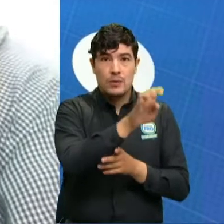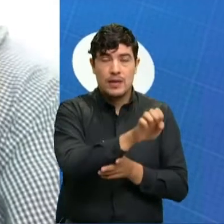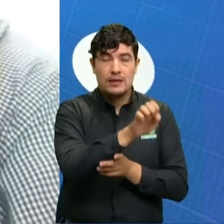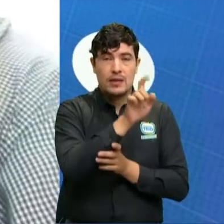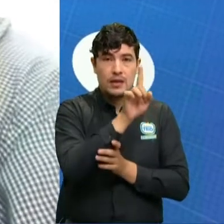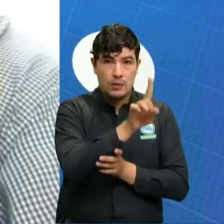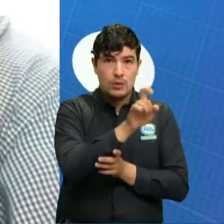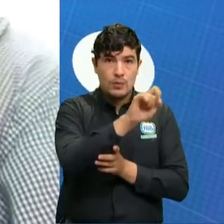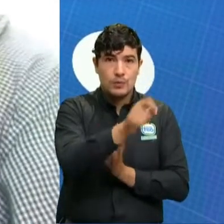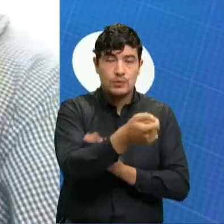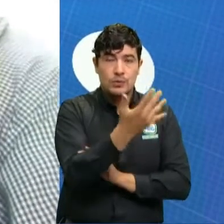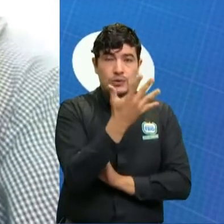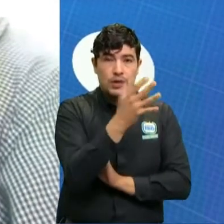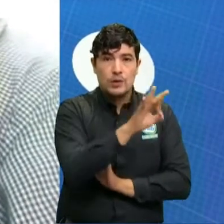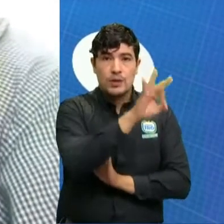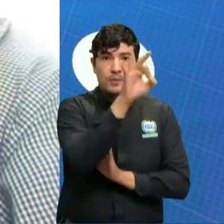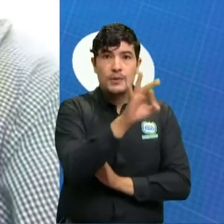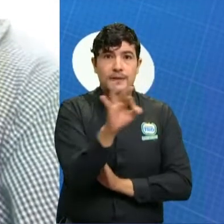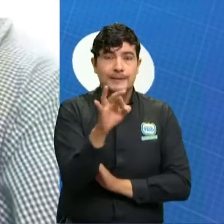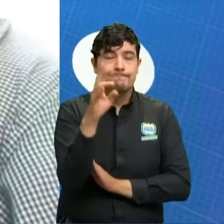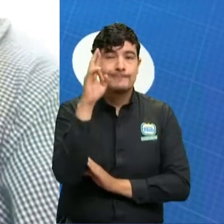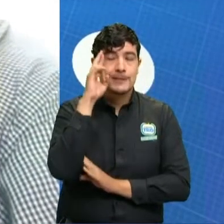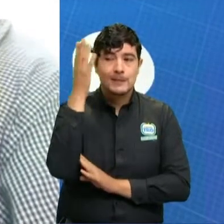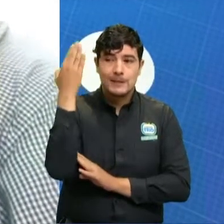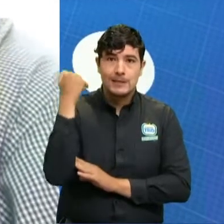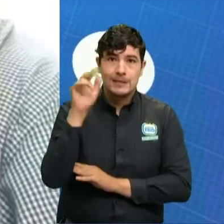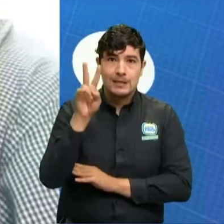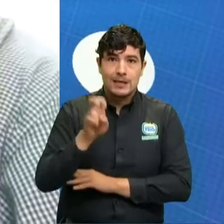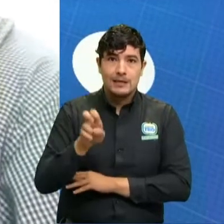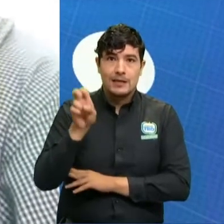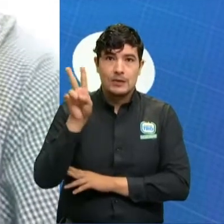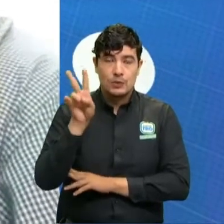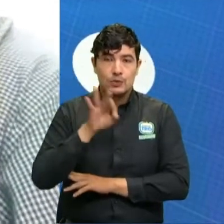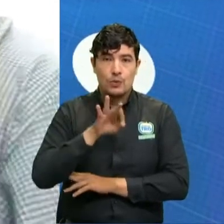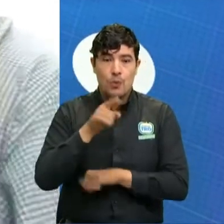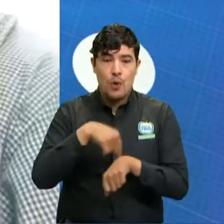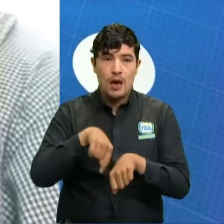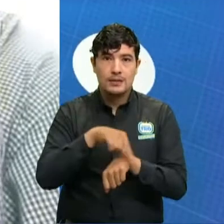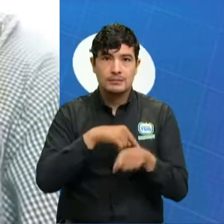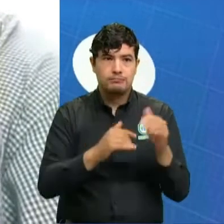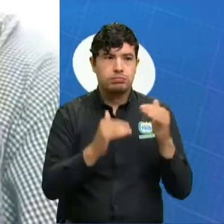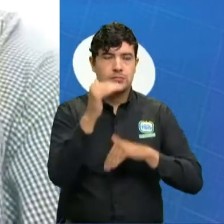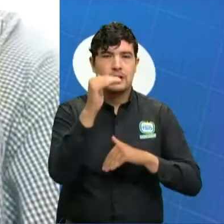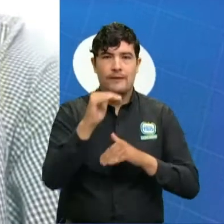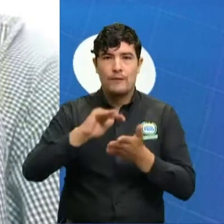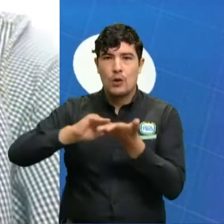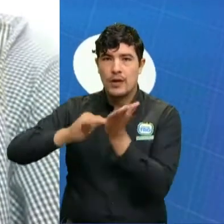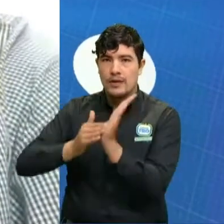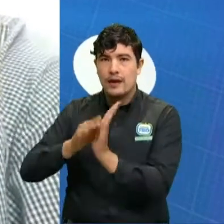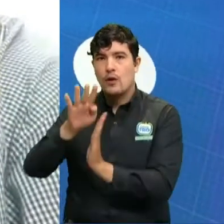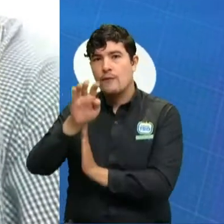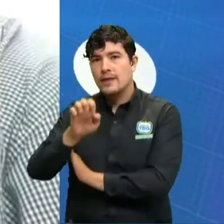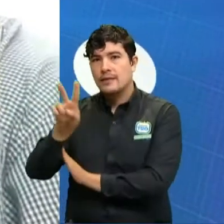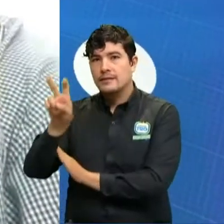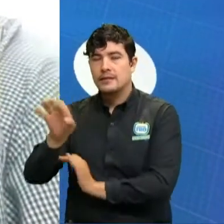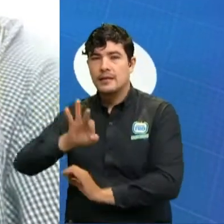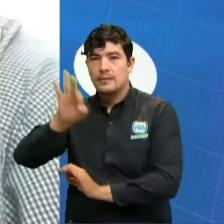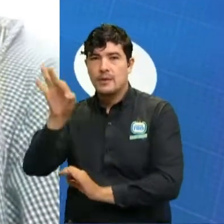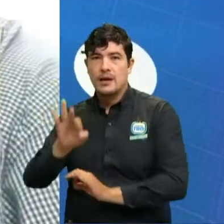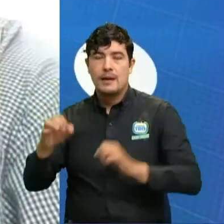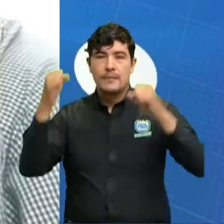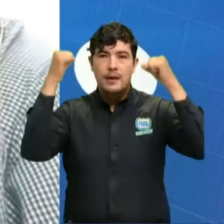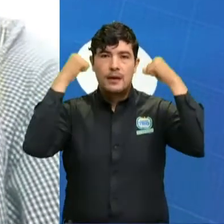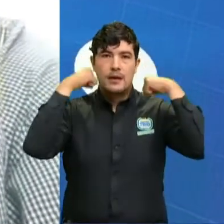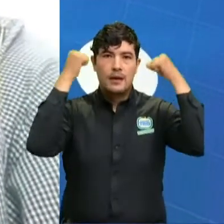dos puntos centrales a lo largo de estas 72 horas, Florida Blanca con un 97%, Pidecuesta con un